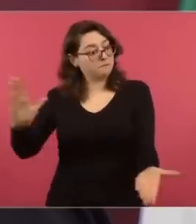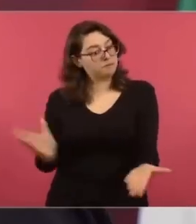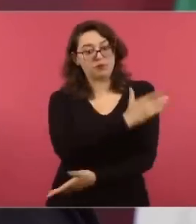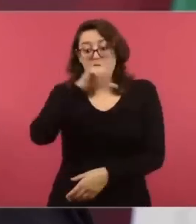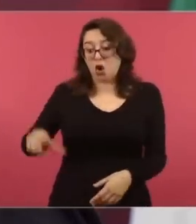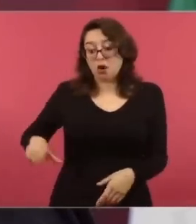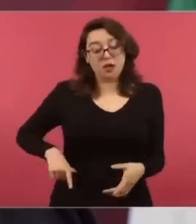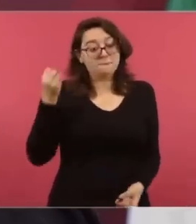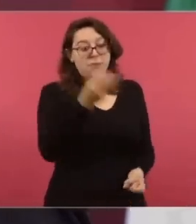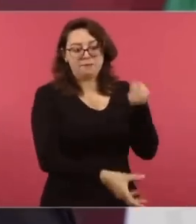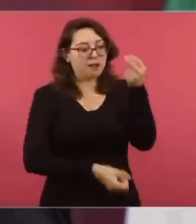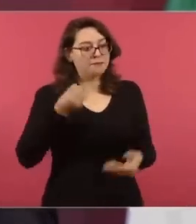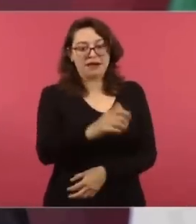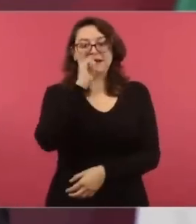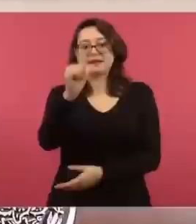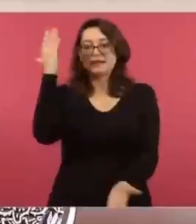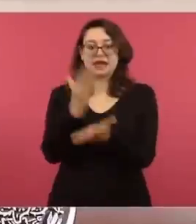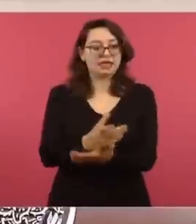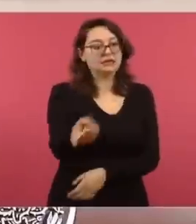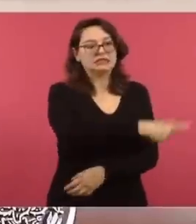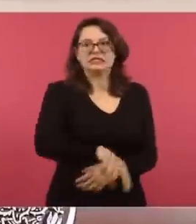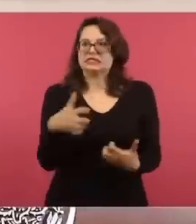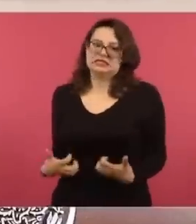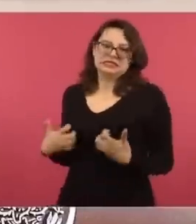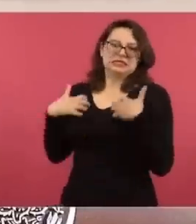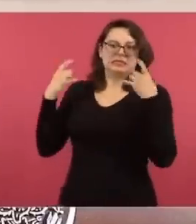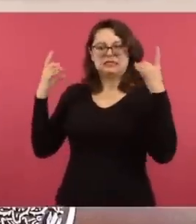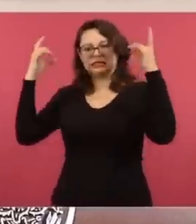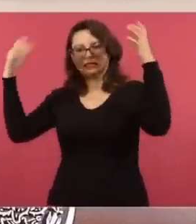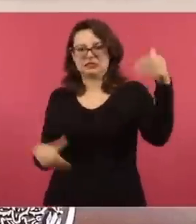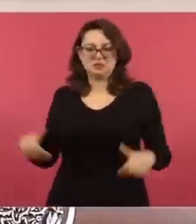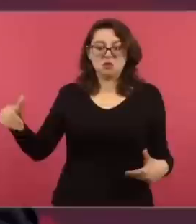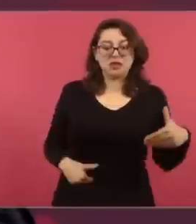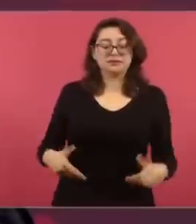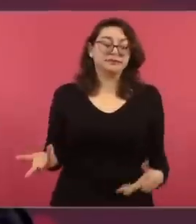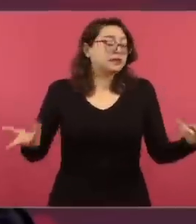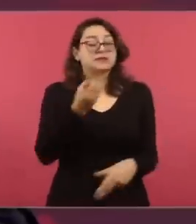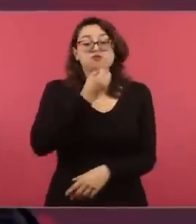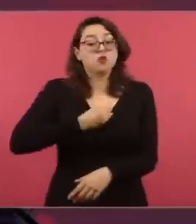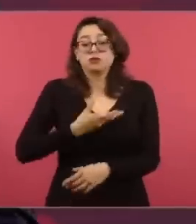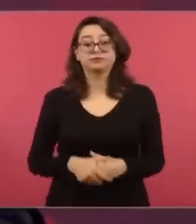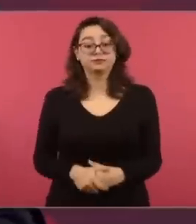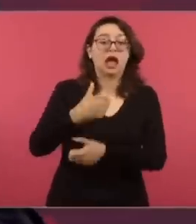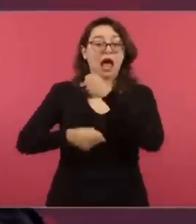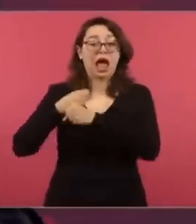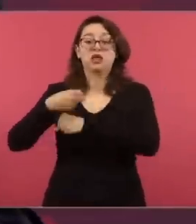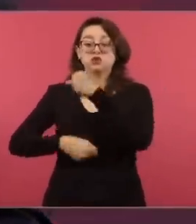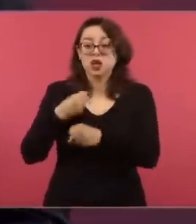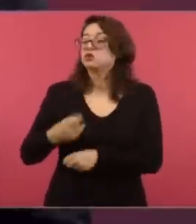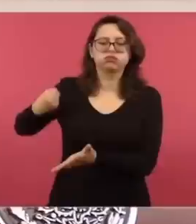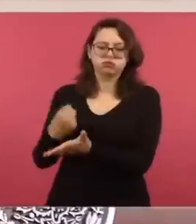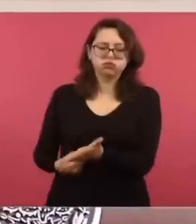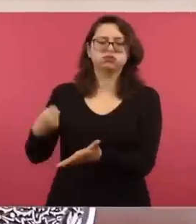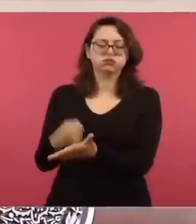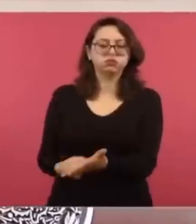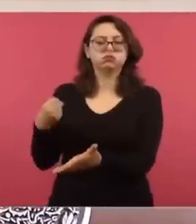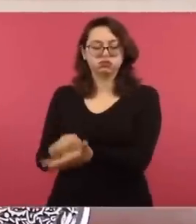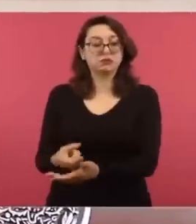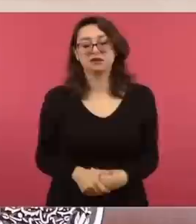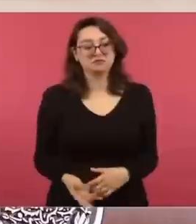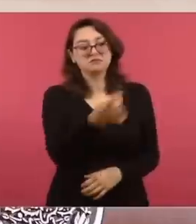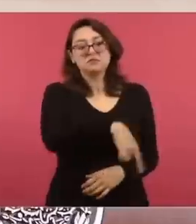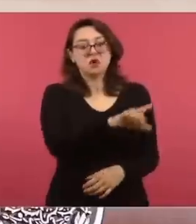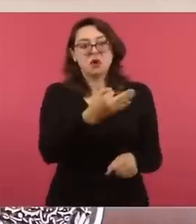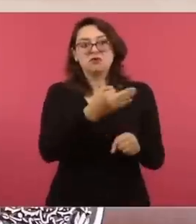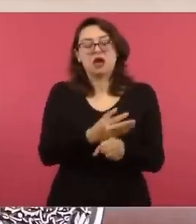Están molestos. Nada más que se olvidan que yo vengo de luchar en contra de poderosos.